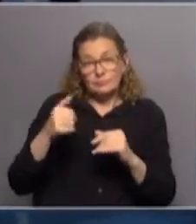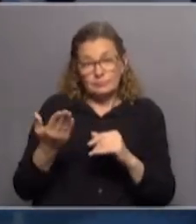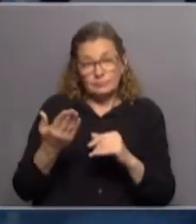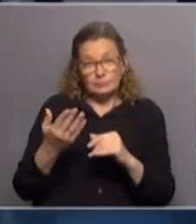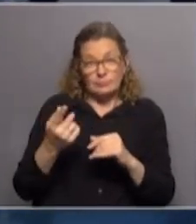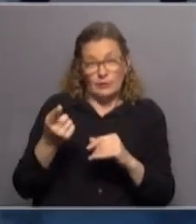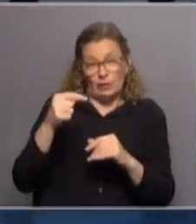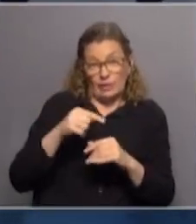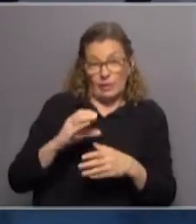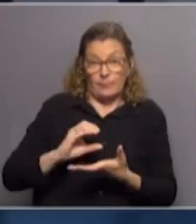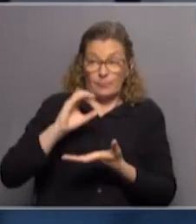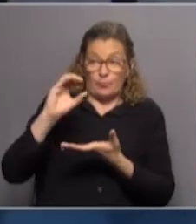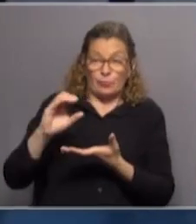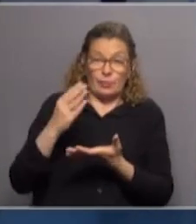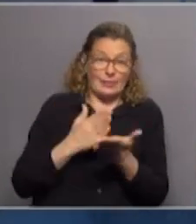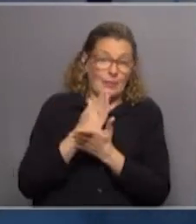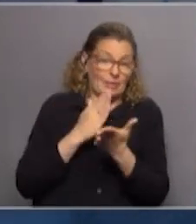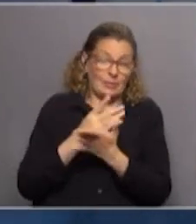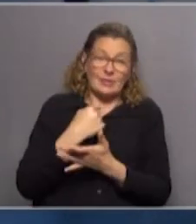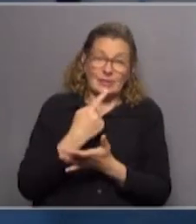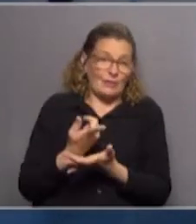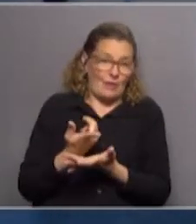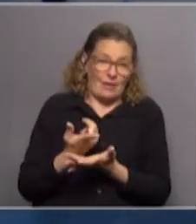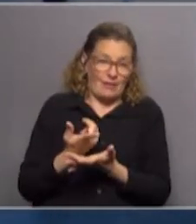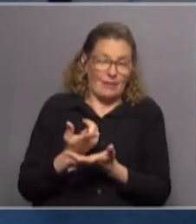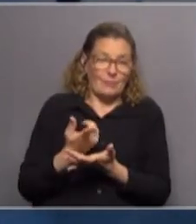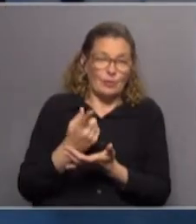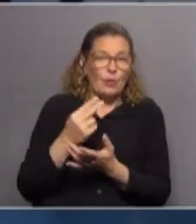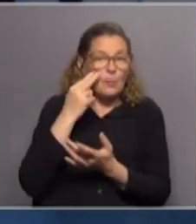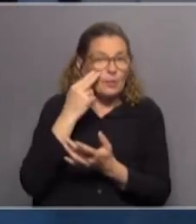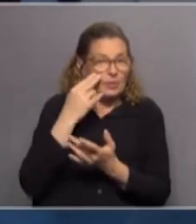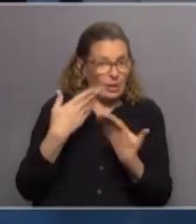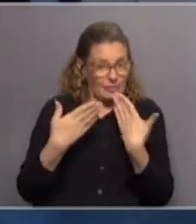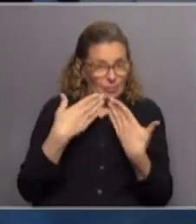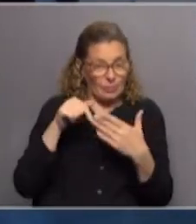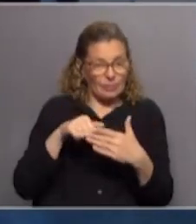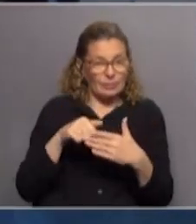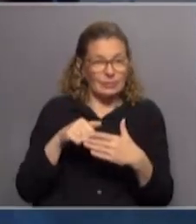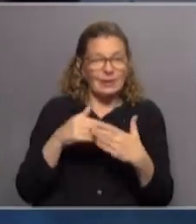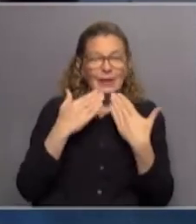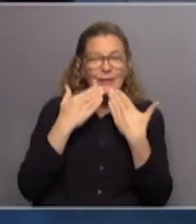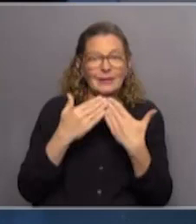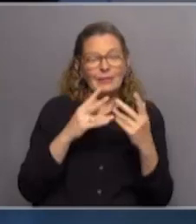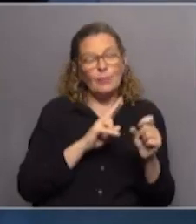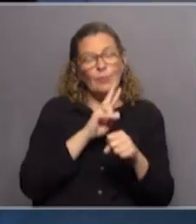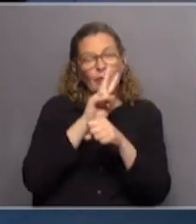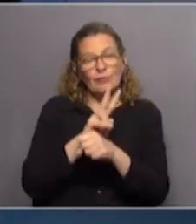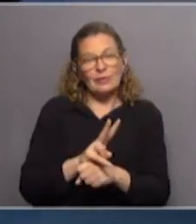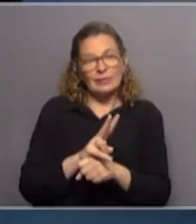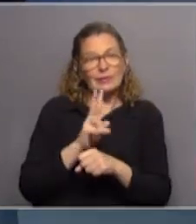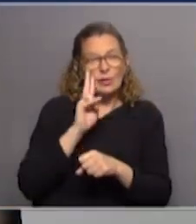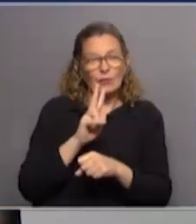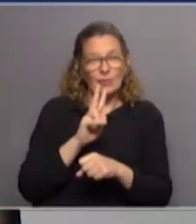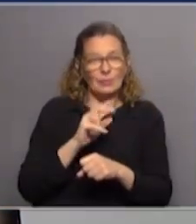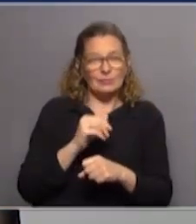si viene siempre puede servir obviamente pero no ese es el problema central del que estamos hablando hoy hola Lester gracias por la visita en otro orden hasta la